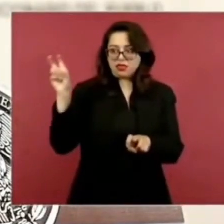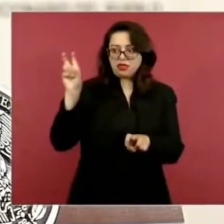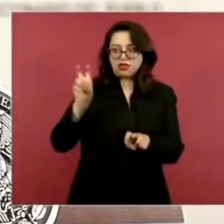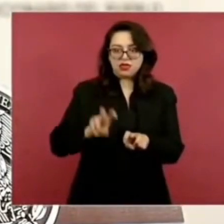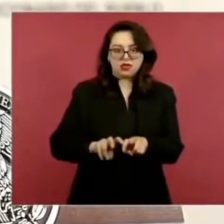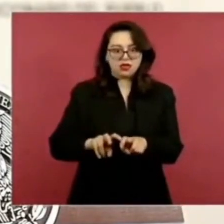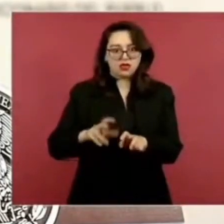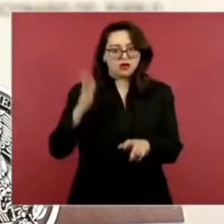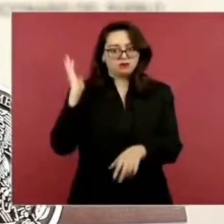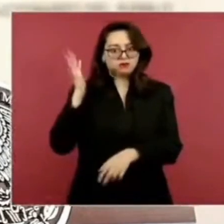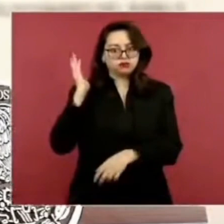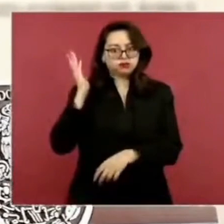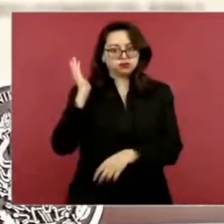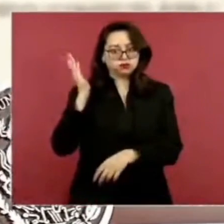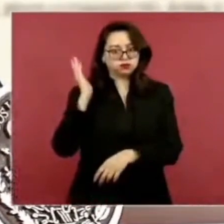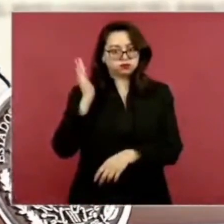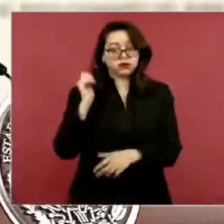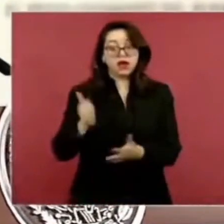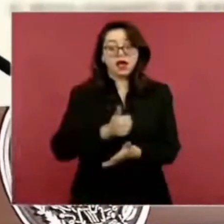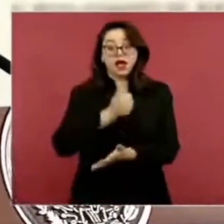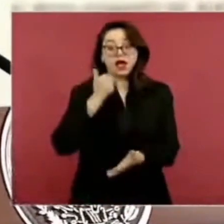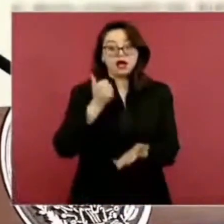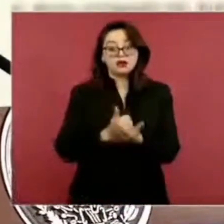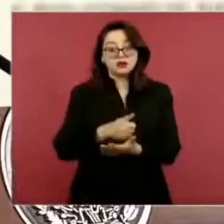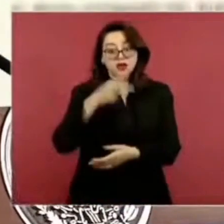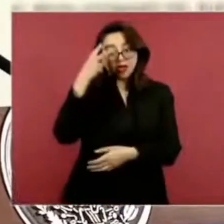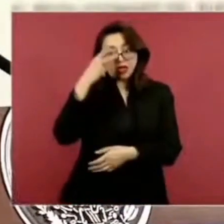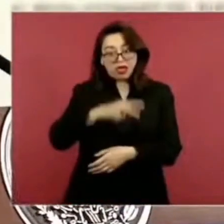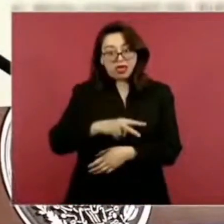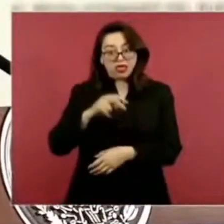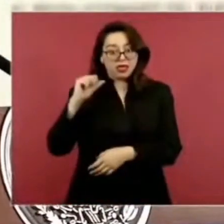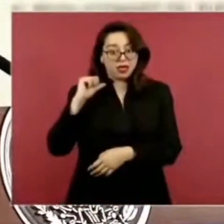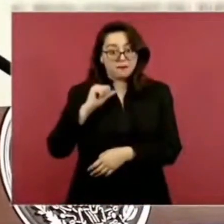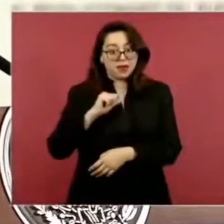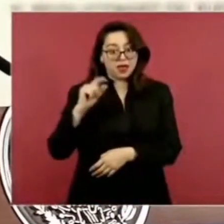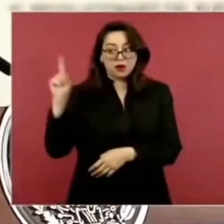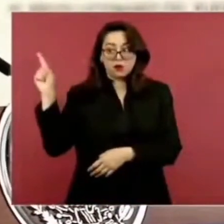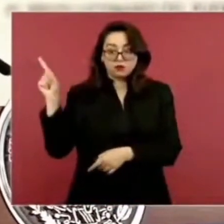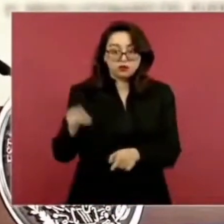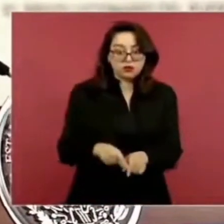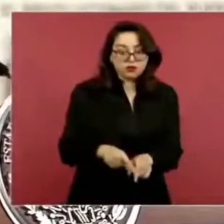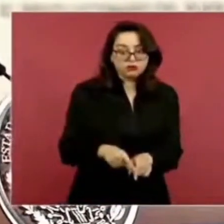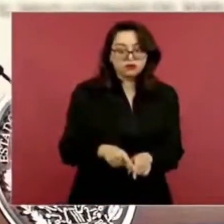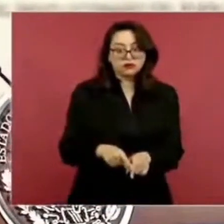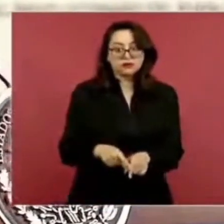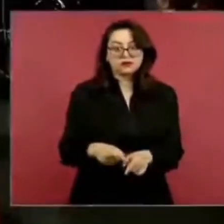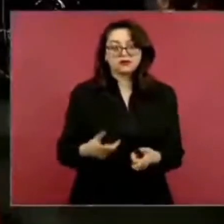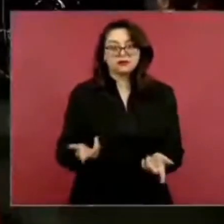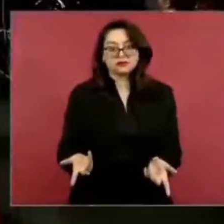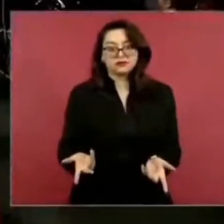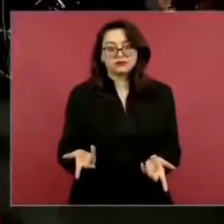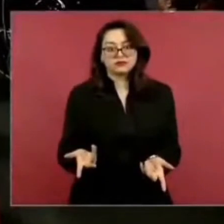Había… Había… pues… los Pullman.